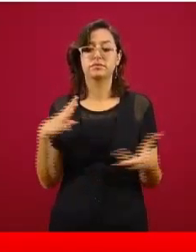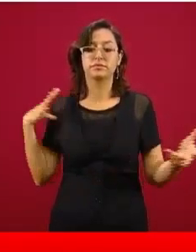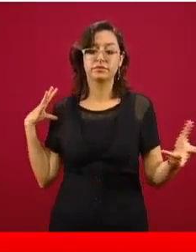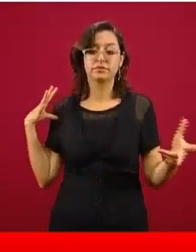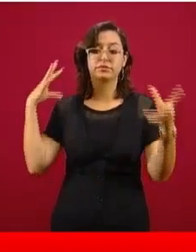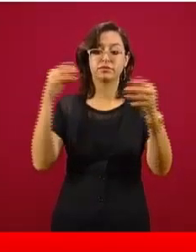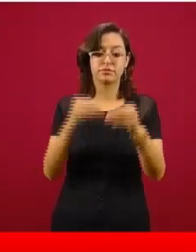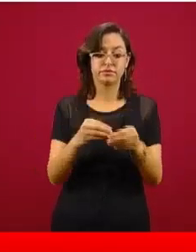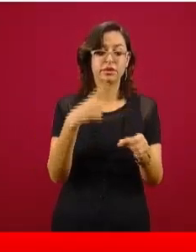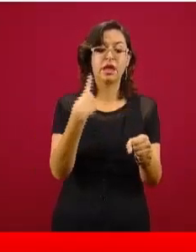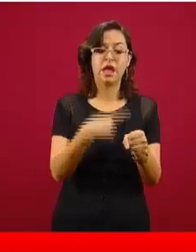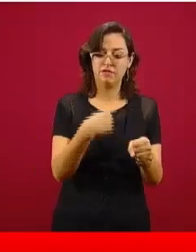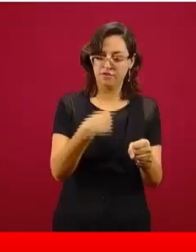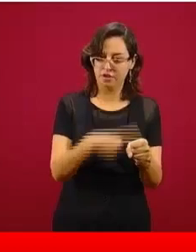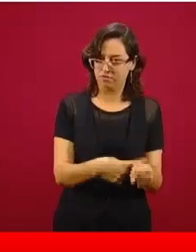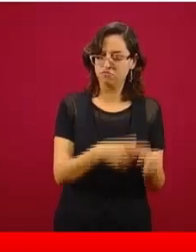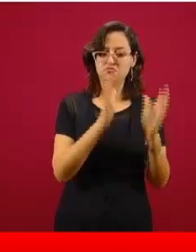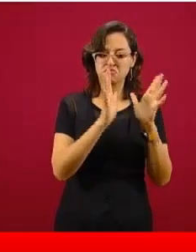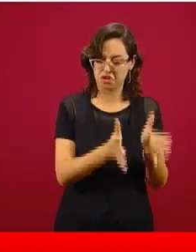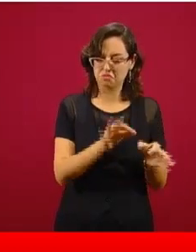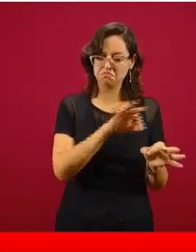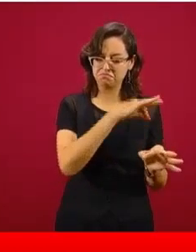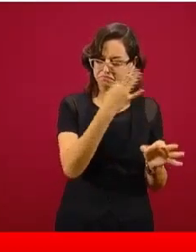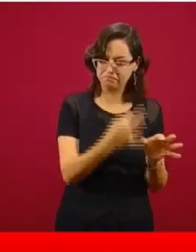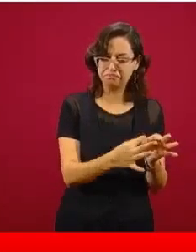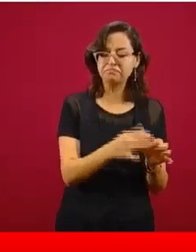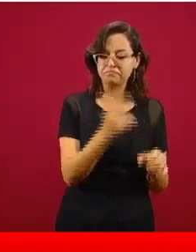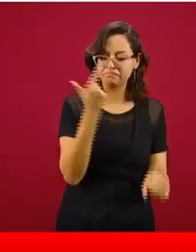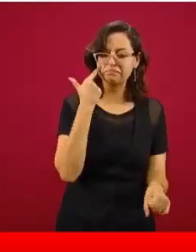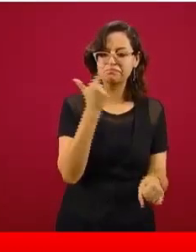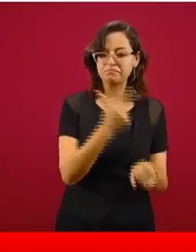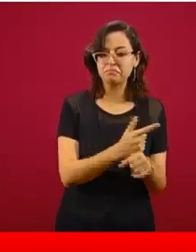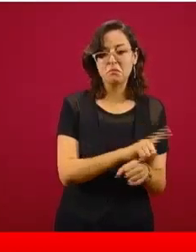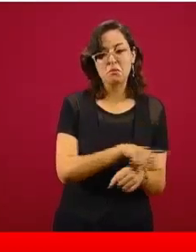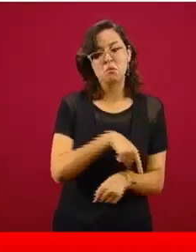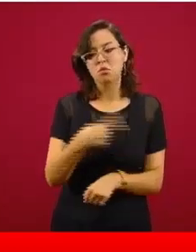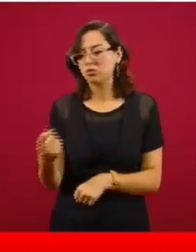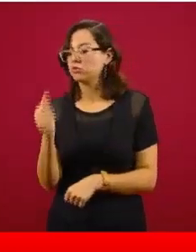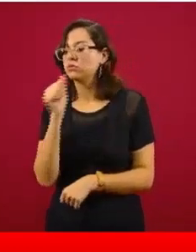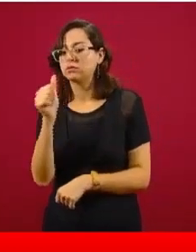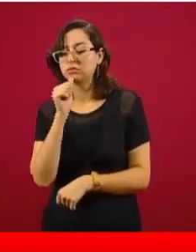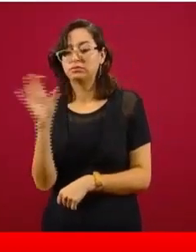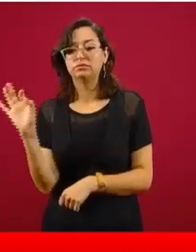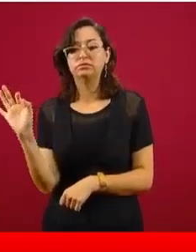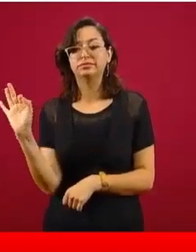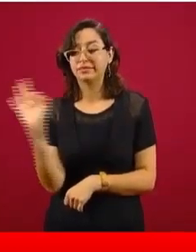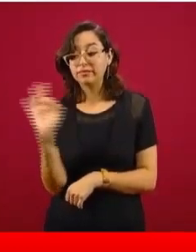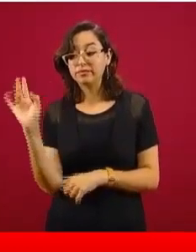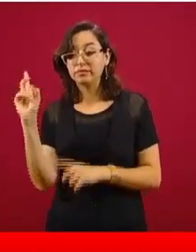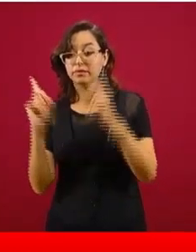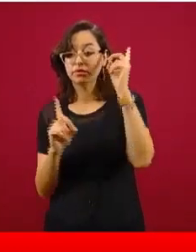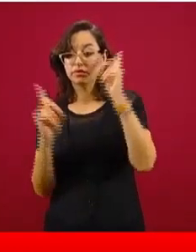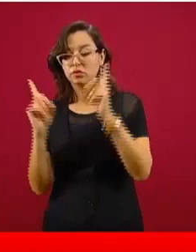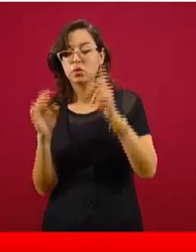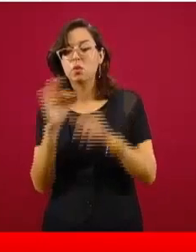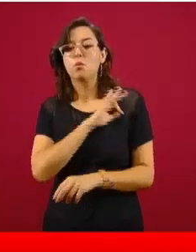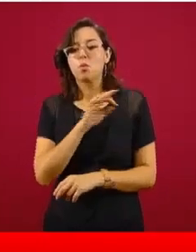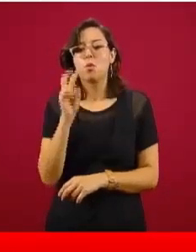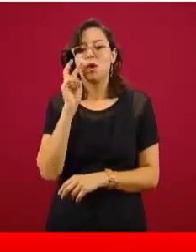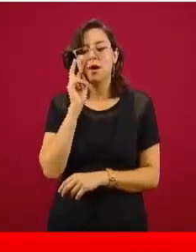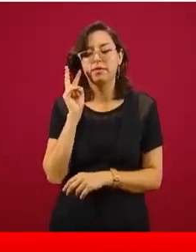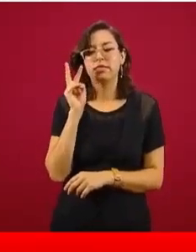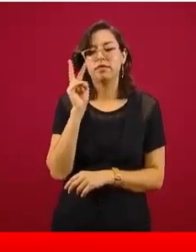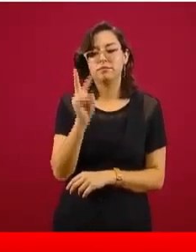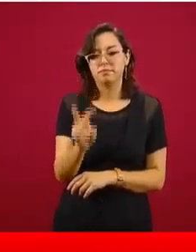ocurrencia diaria que va aumentando, lo cual se muestra muy claramente en la siguiente diapositiva. Cuando vemos la curva de